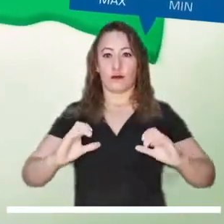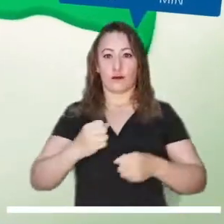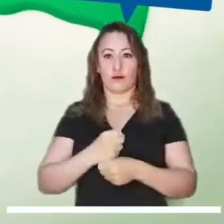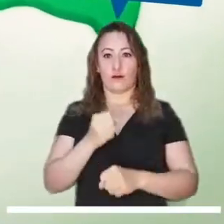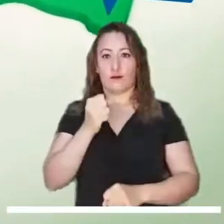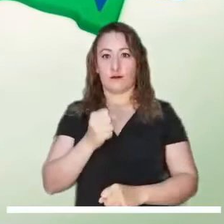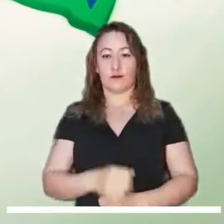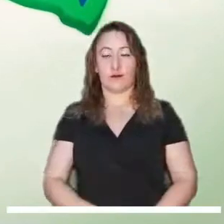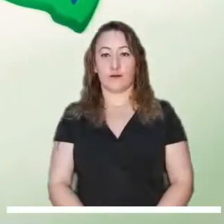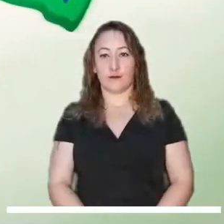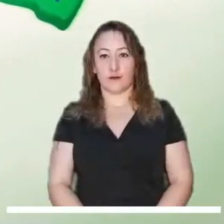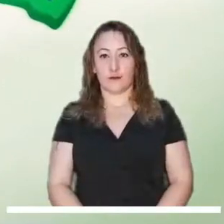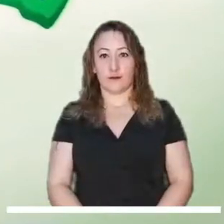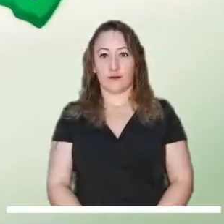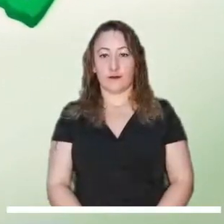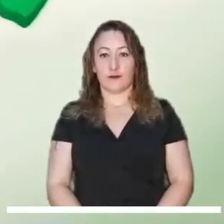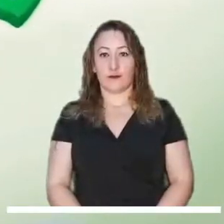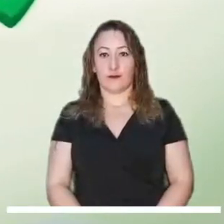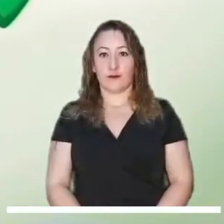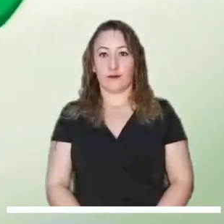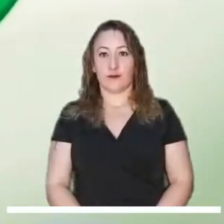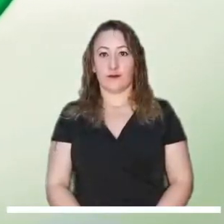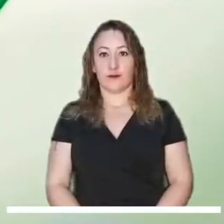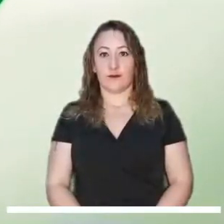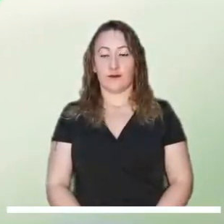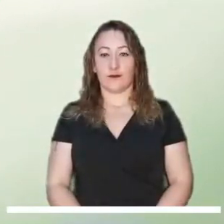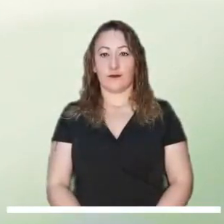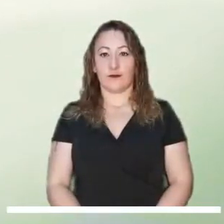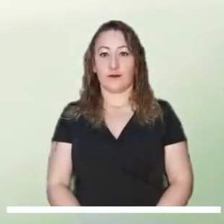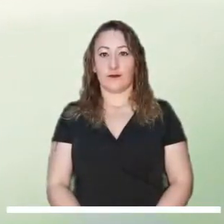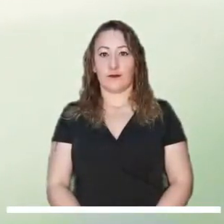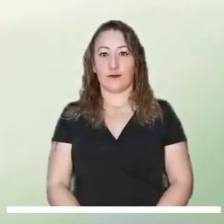lluvias de menor intensidad se esperan en Caquetá y Baupés.